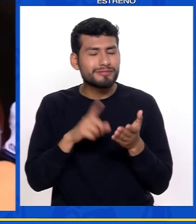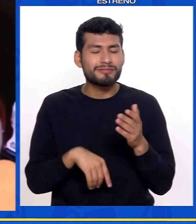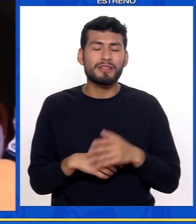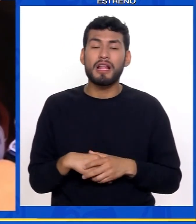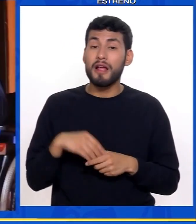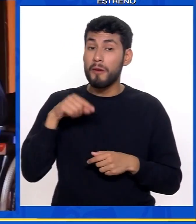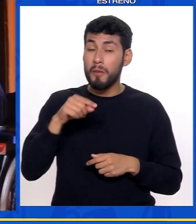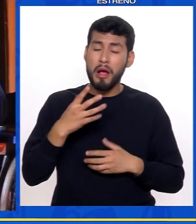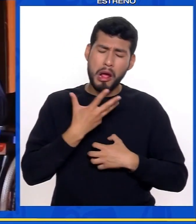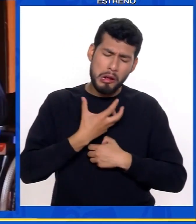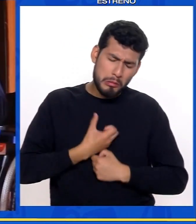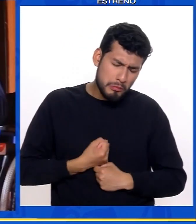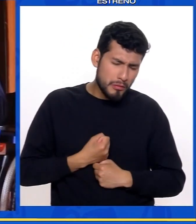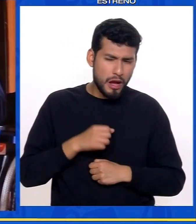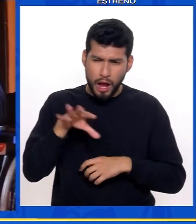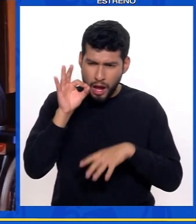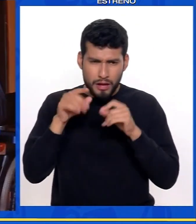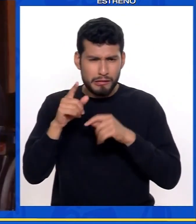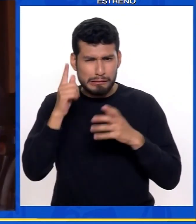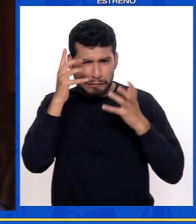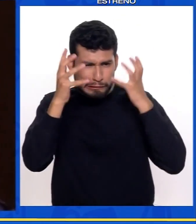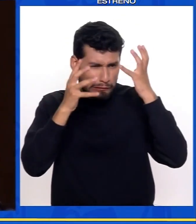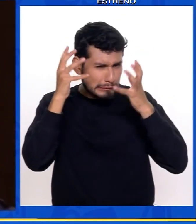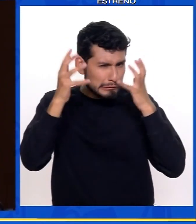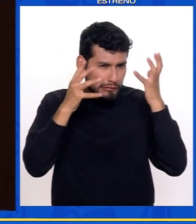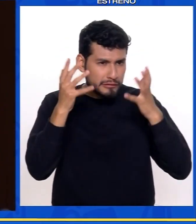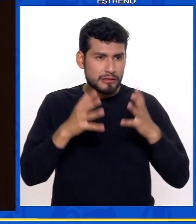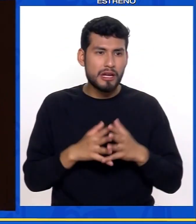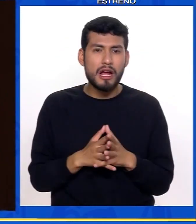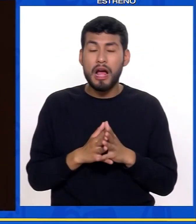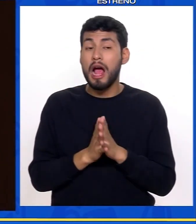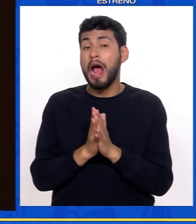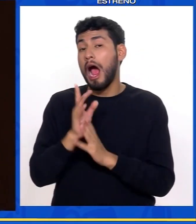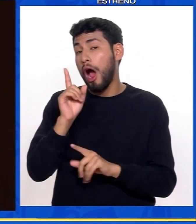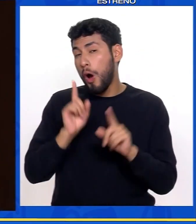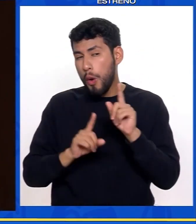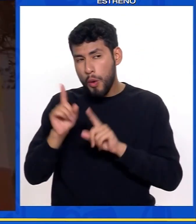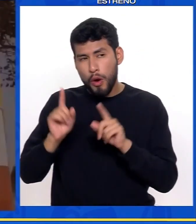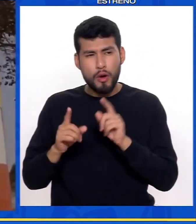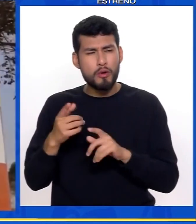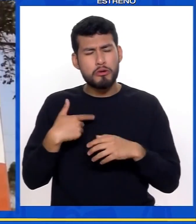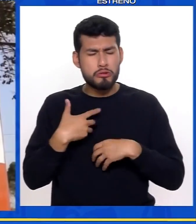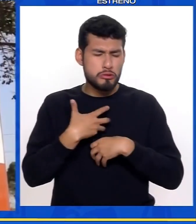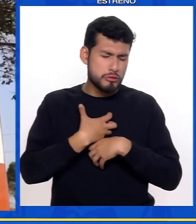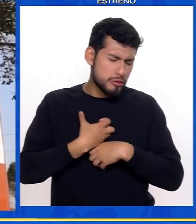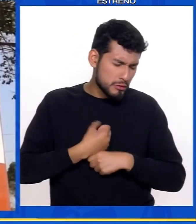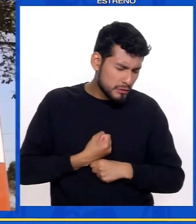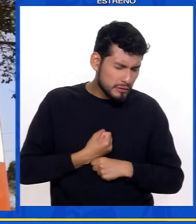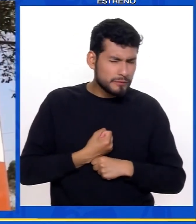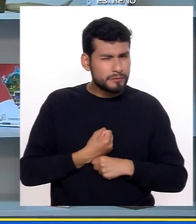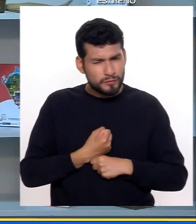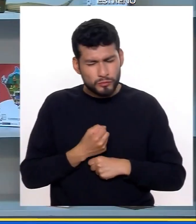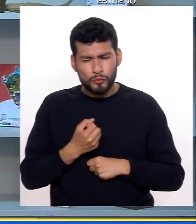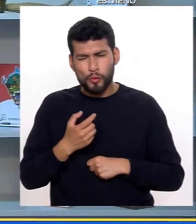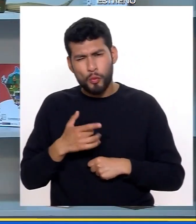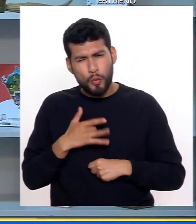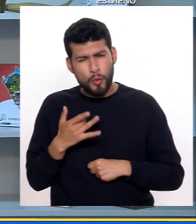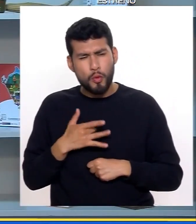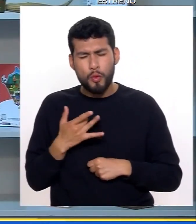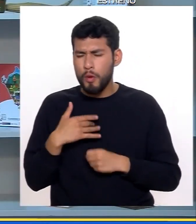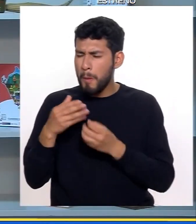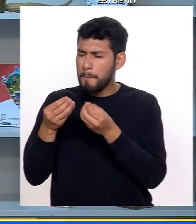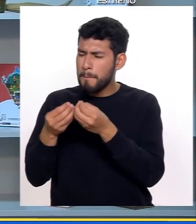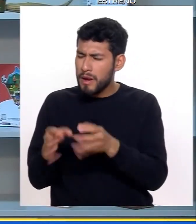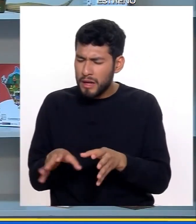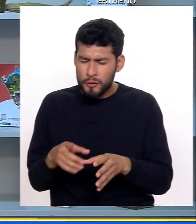de depresión, algunos indicadores de ansiedad, algunos en un proceso de duelo que están pasando,